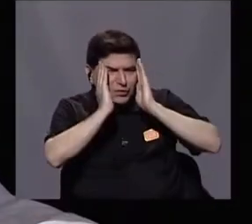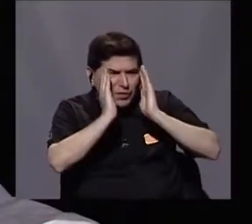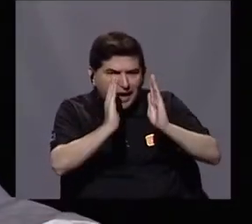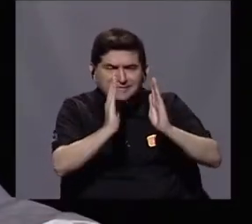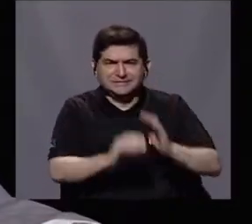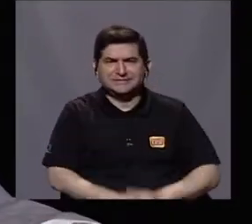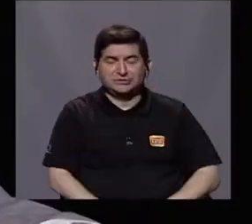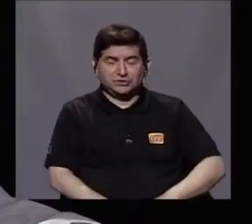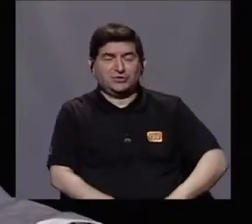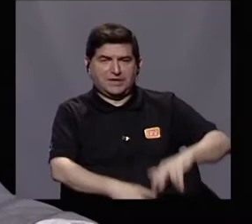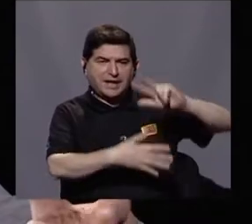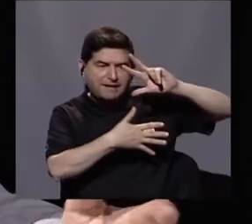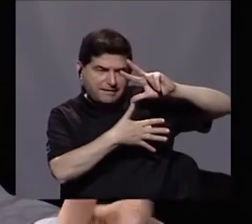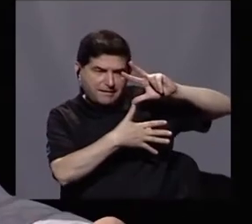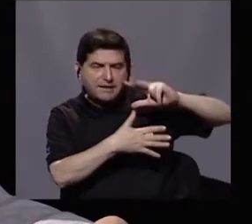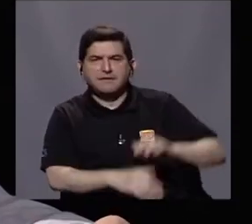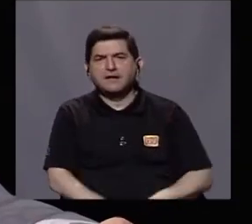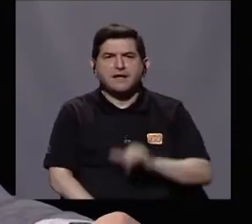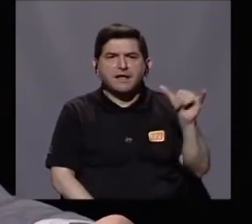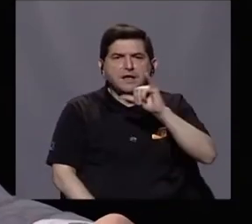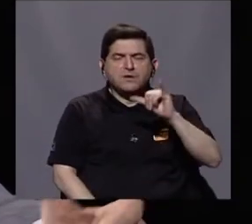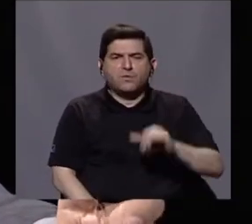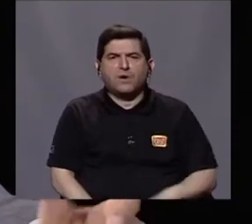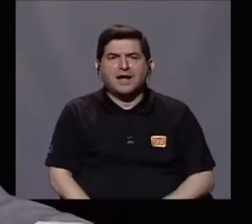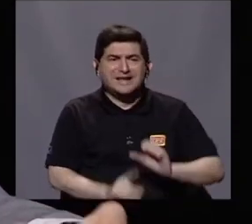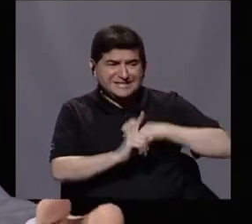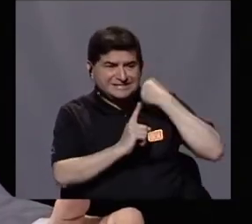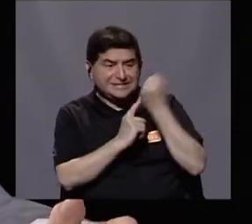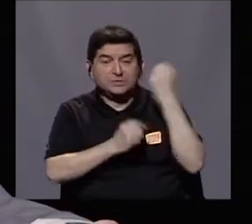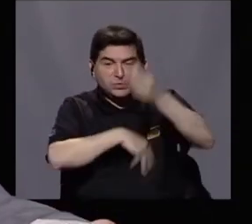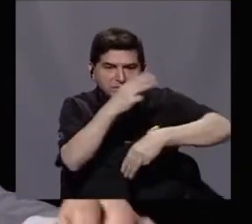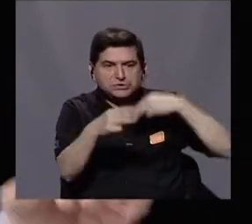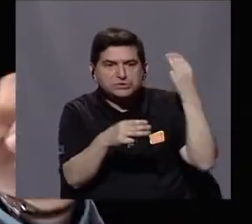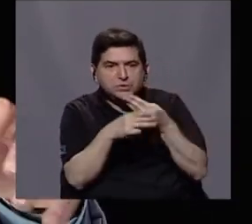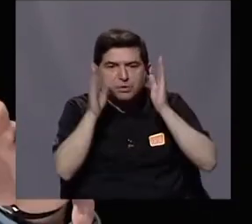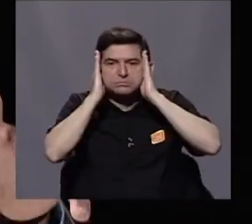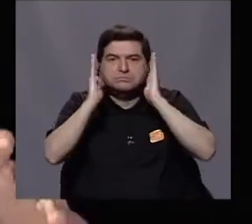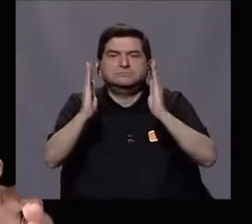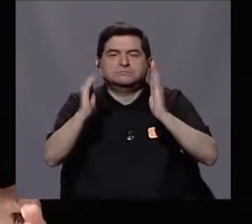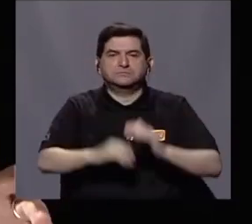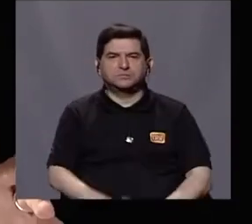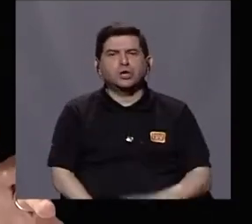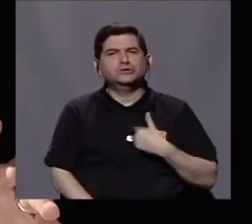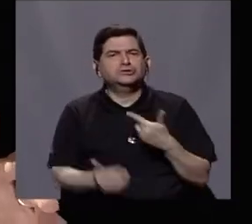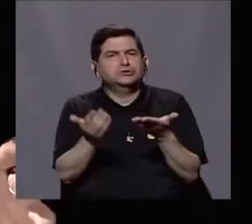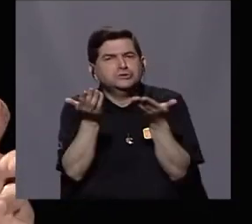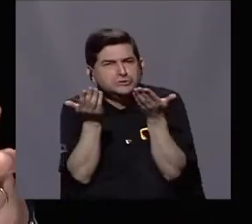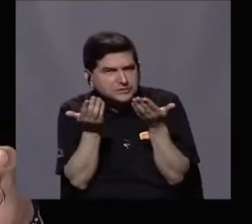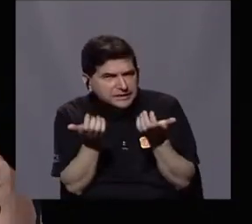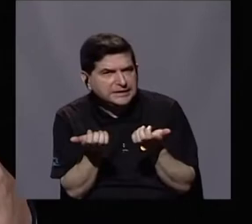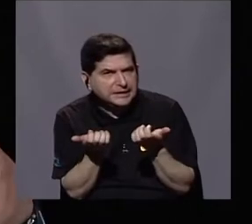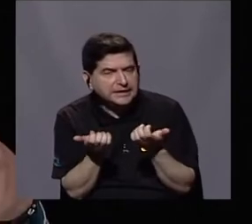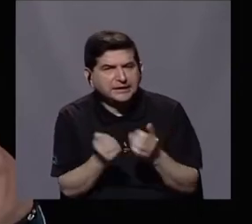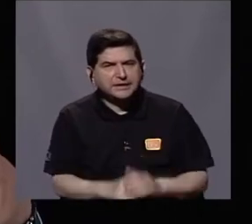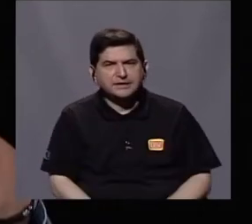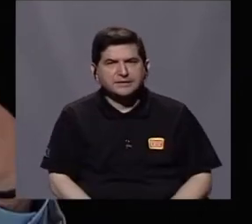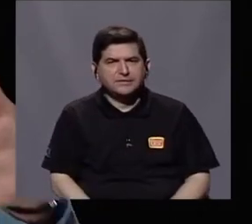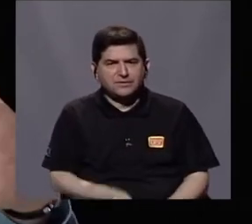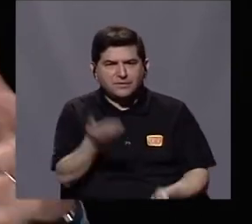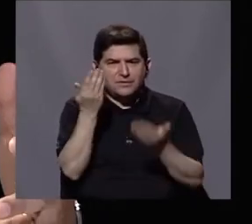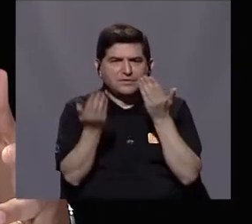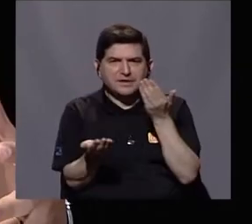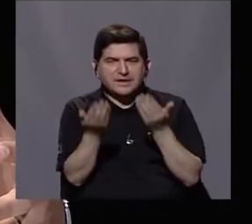nuestra América Latina, sino por supuesto también es una situación mundial que podemos apreciar. Me gustaría que, en